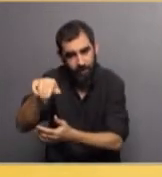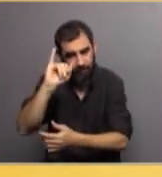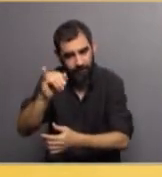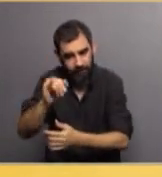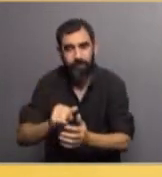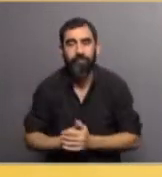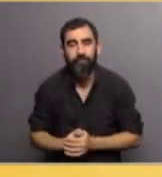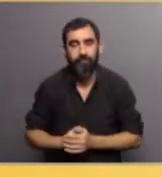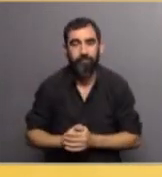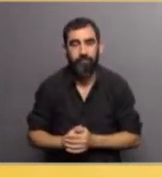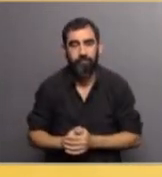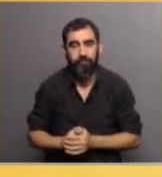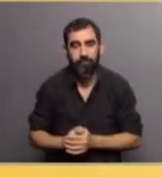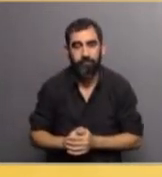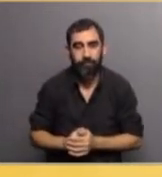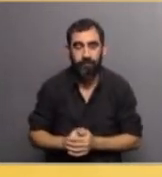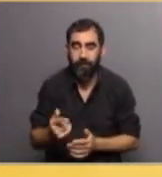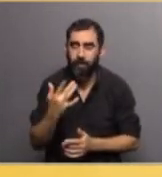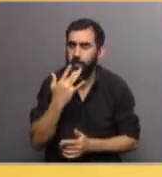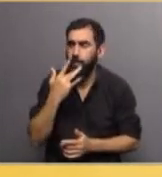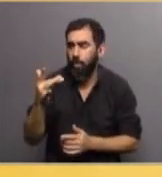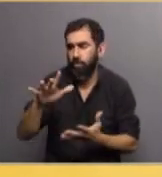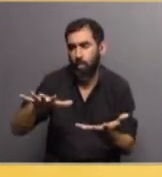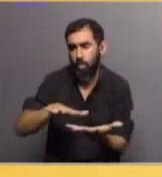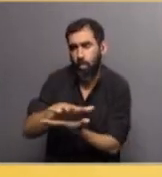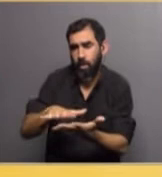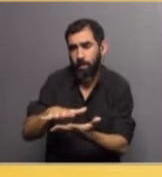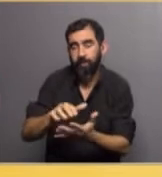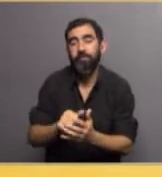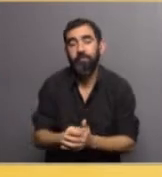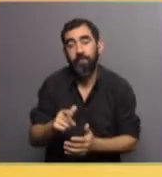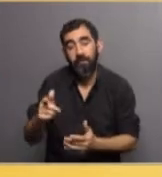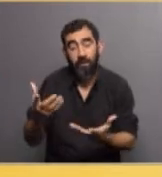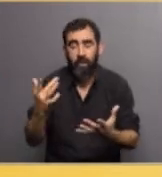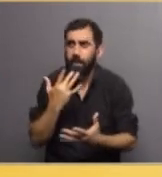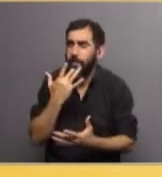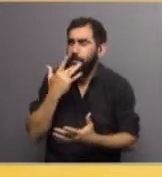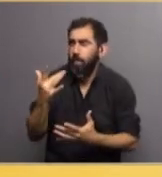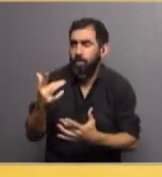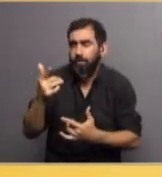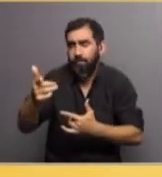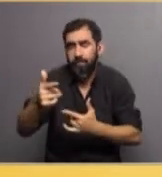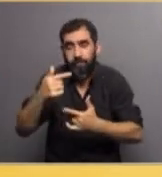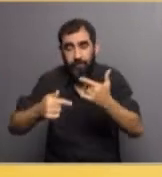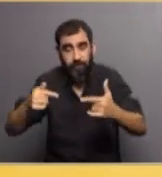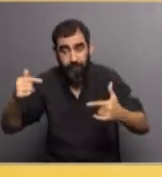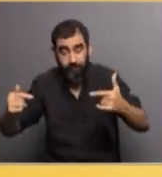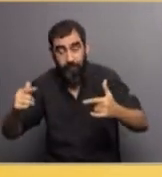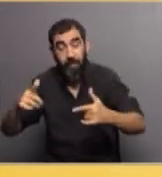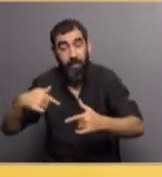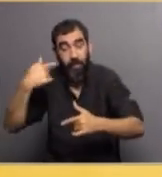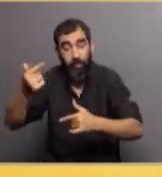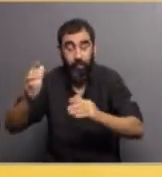que la verdad que es maravilloso. Bueno, como muestran las imágenes. Y con esa decadencia, esa belleza de la decadencia, luego del